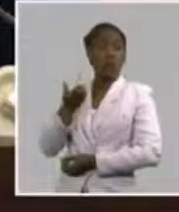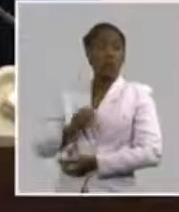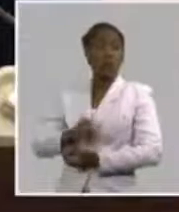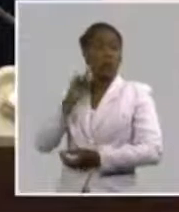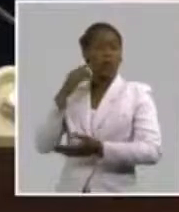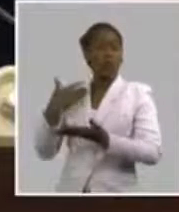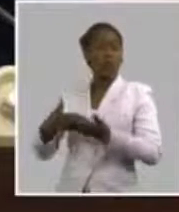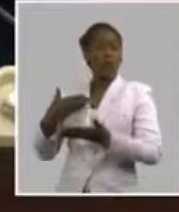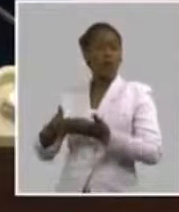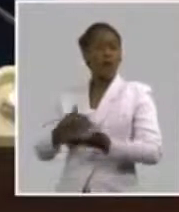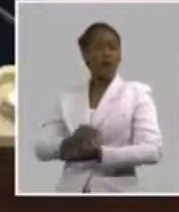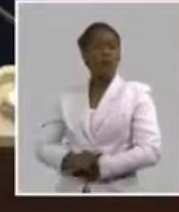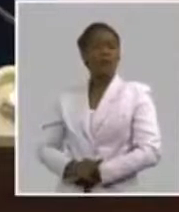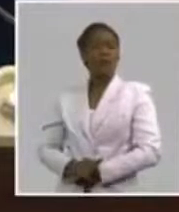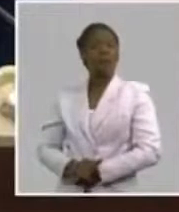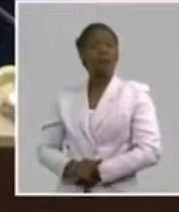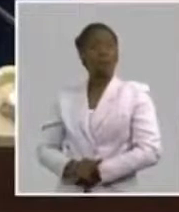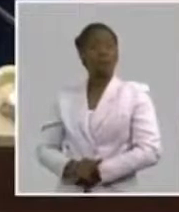Disposición para escuchar.